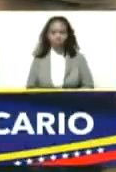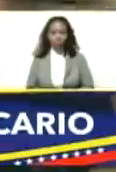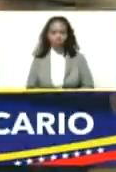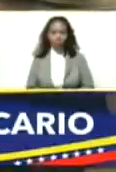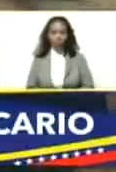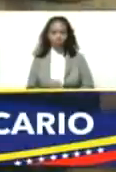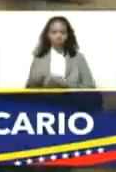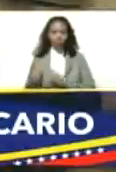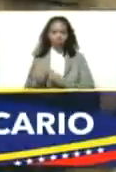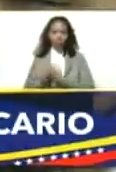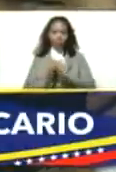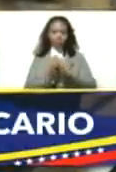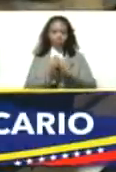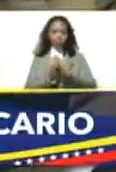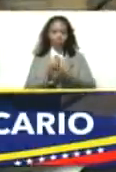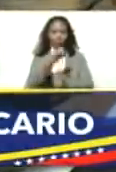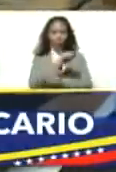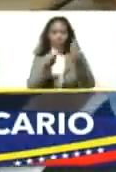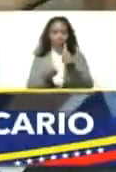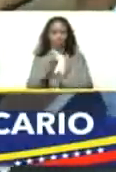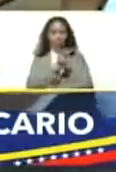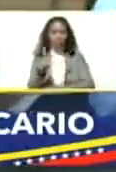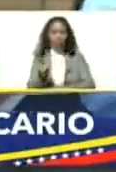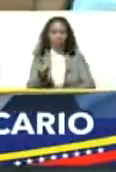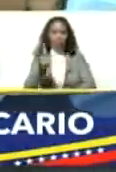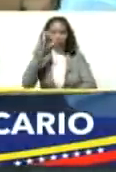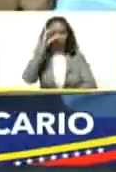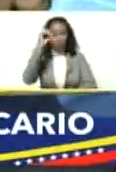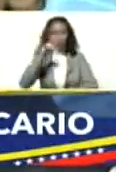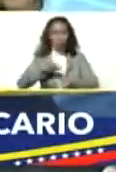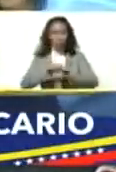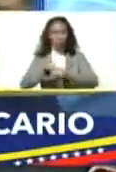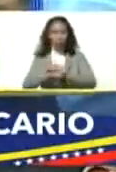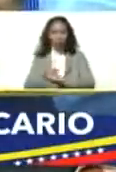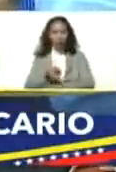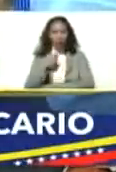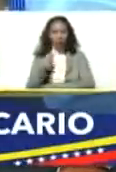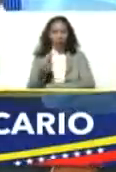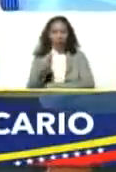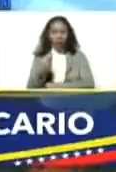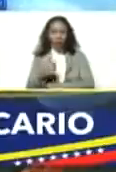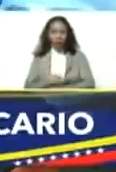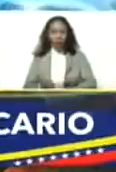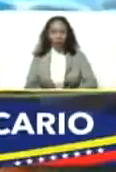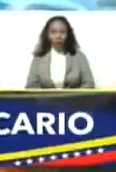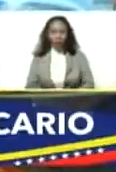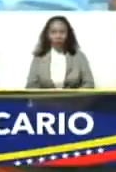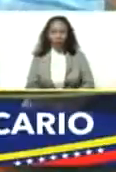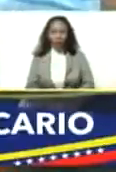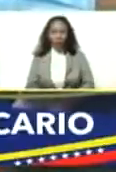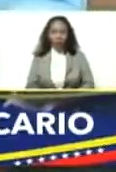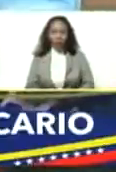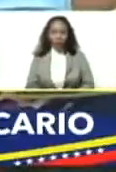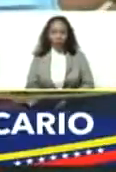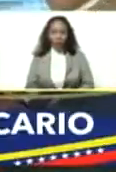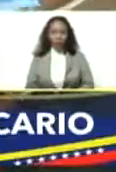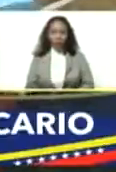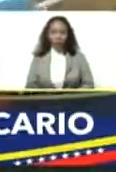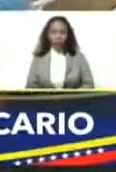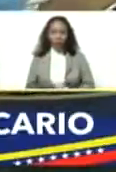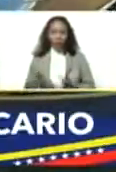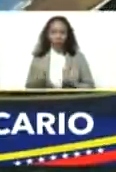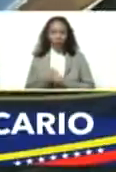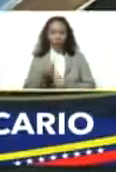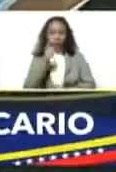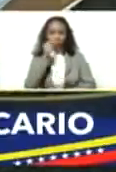Compañera vicepresidenta ejecutiva, ministra de finanzas, compañero